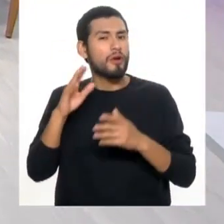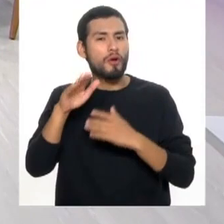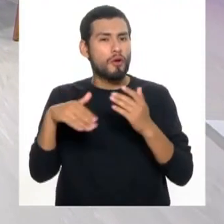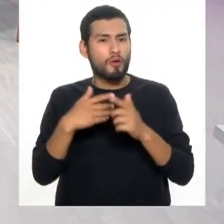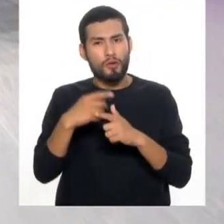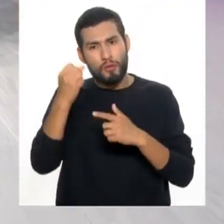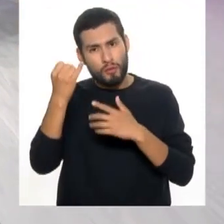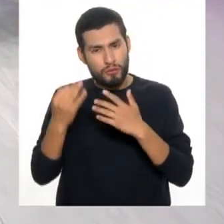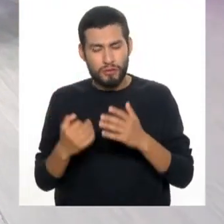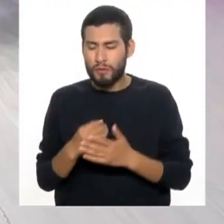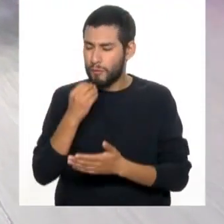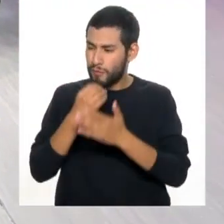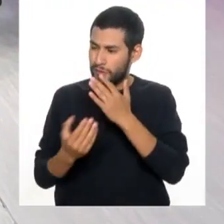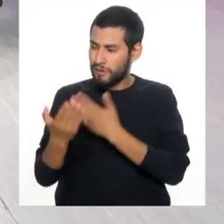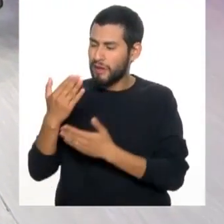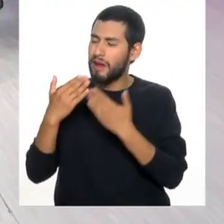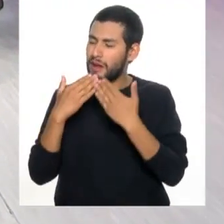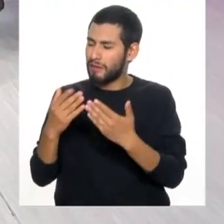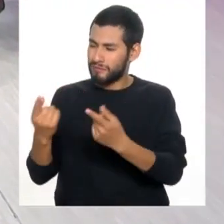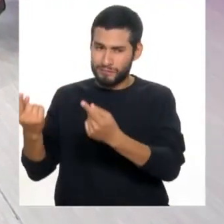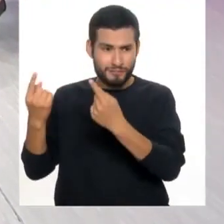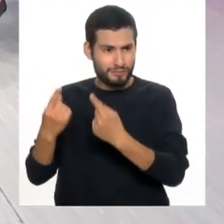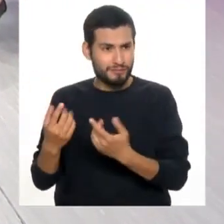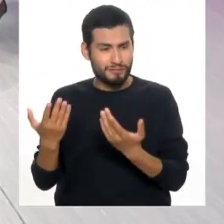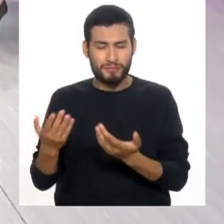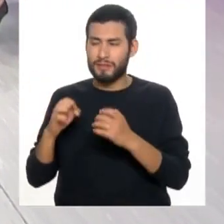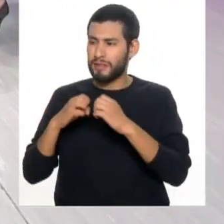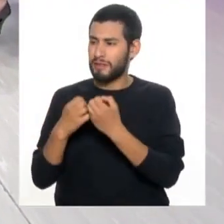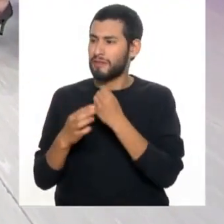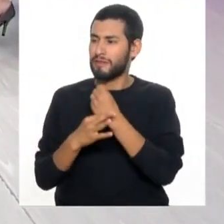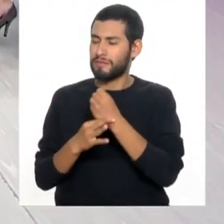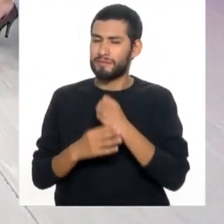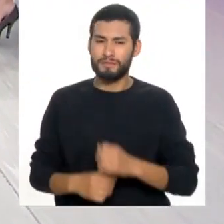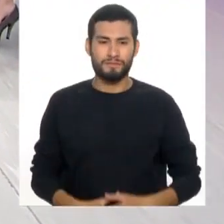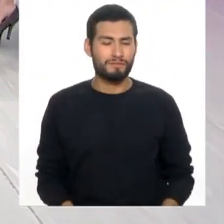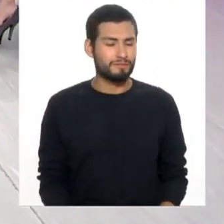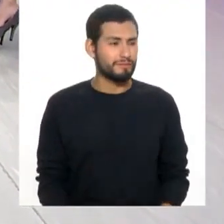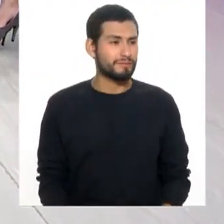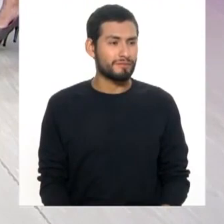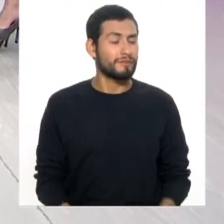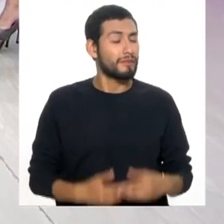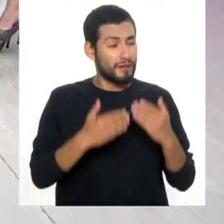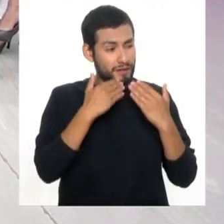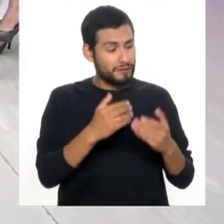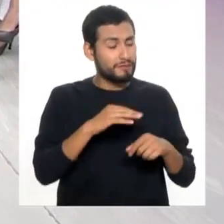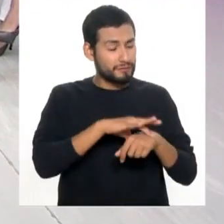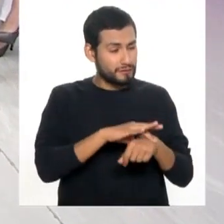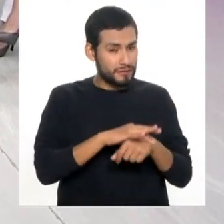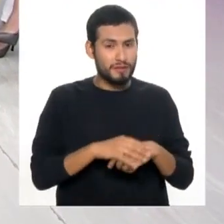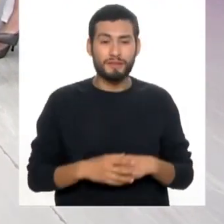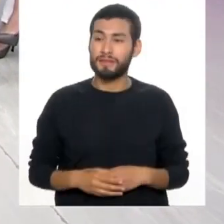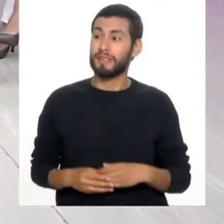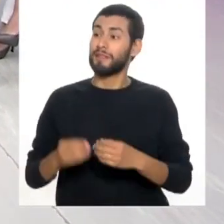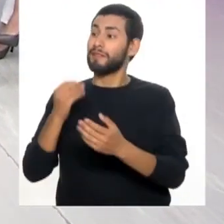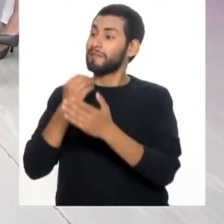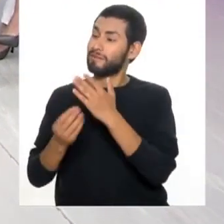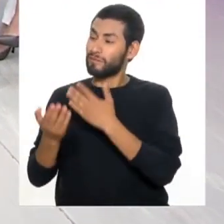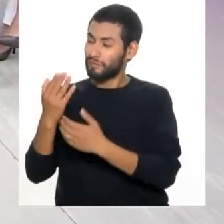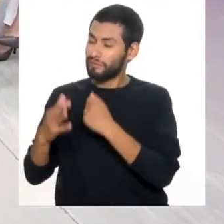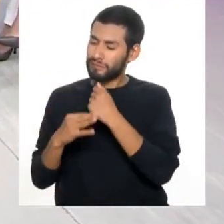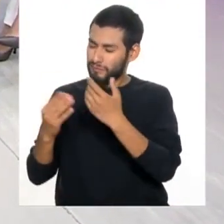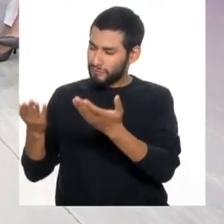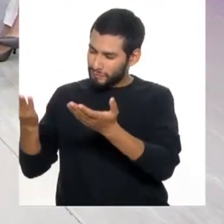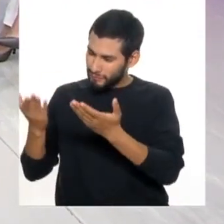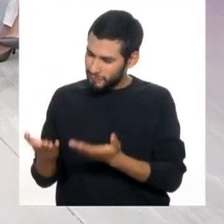nuestros servientes. Muy buenos días y muchas gracias por estar aquí en Cuerpo Médico. Muchas gracias doctor, muy mal. Buenos días doctor, un placer